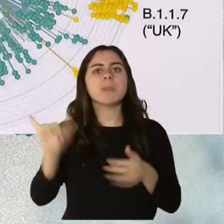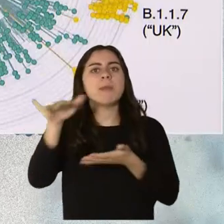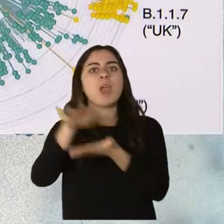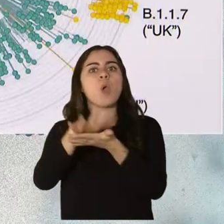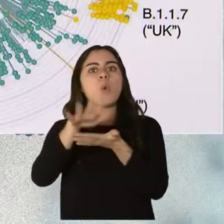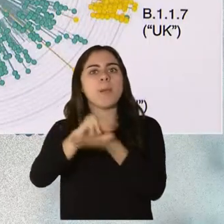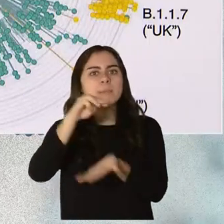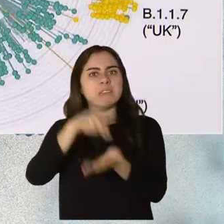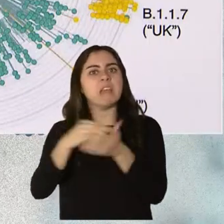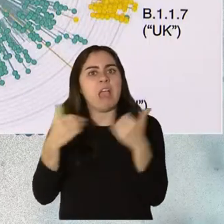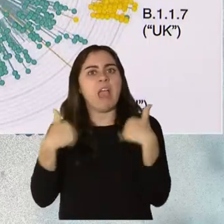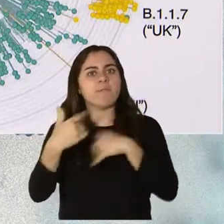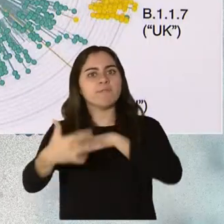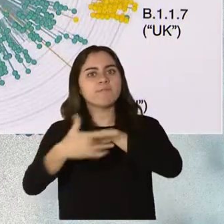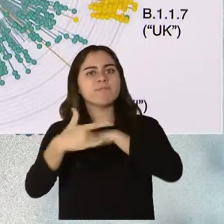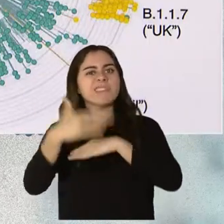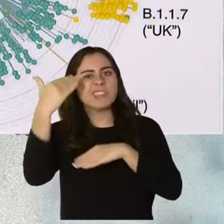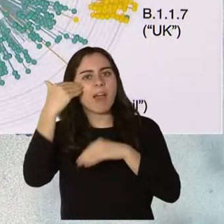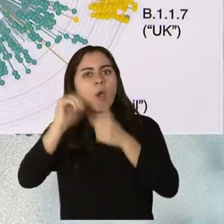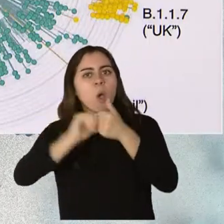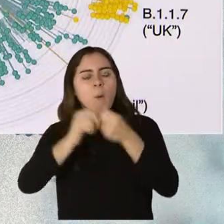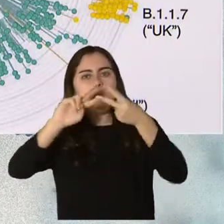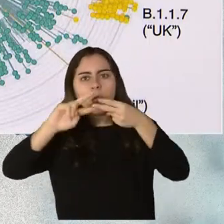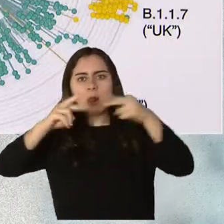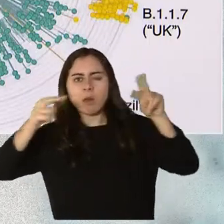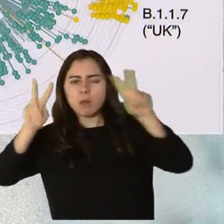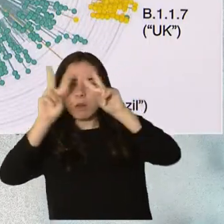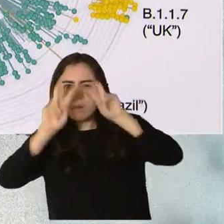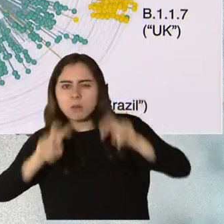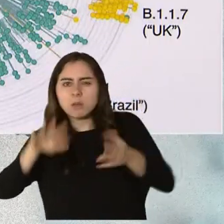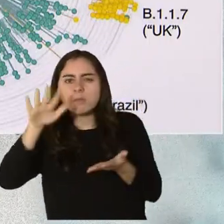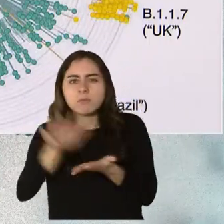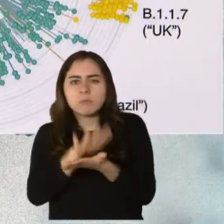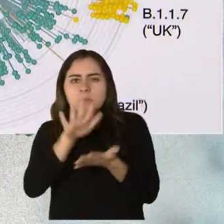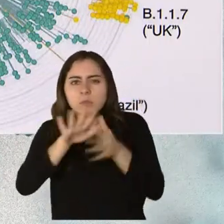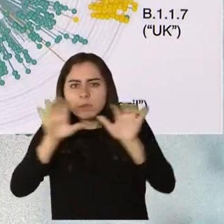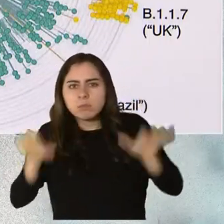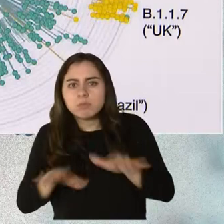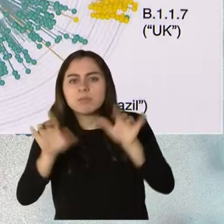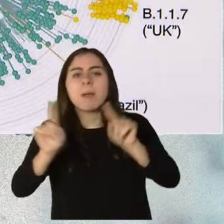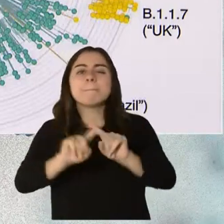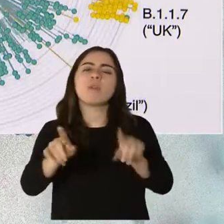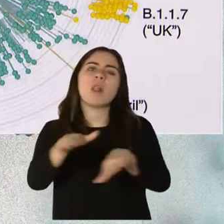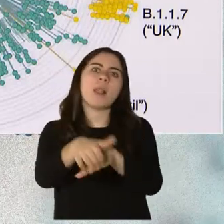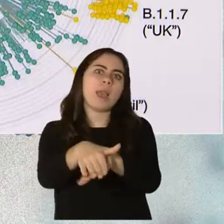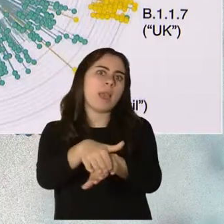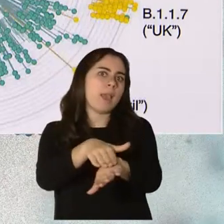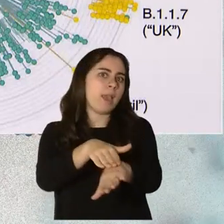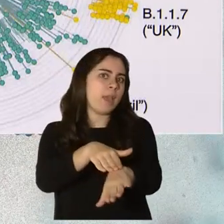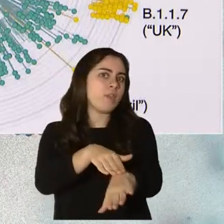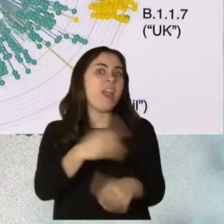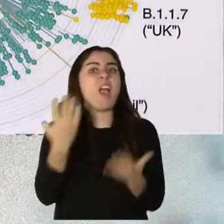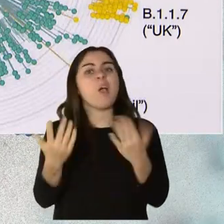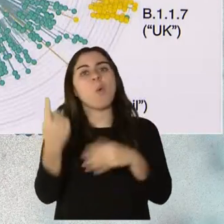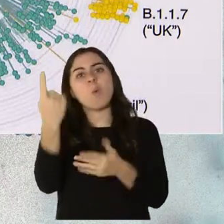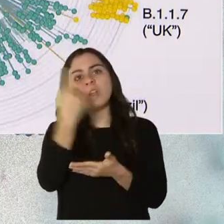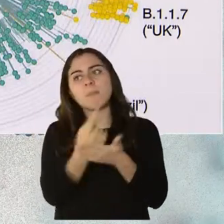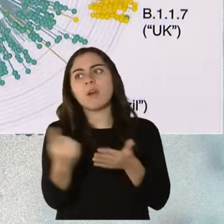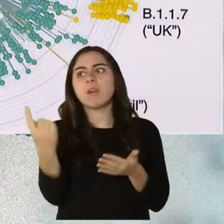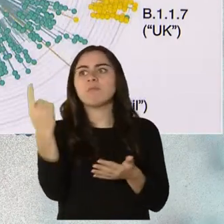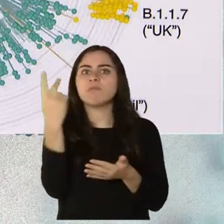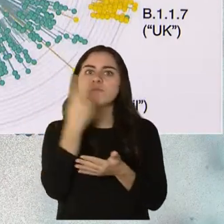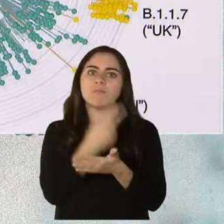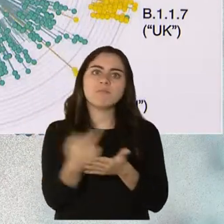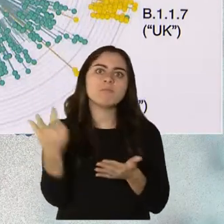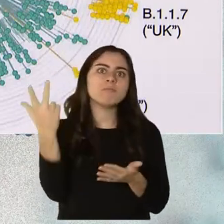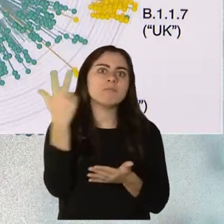la forma y manera de cómo hacer esto, pero eso un proceso lento. Esto no se hace de un día para otro, coge a veces semanas, dos semanas, hay